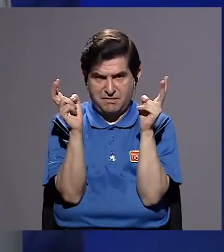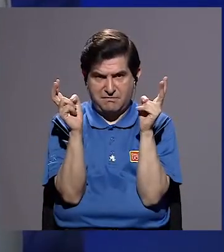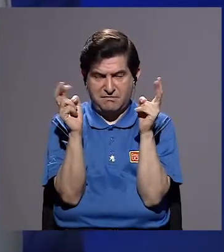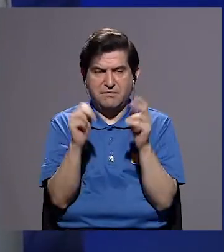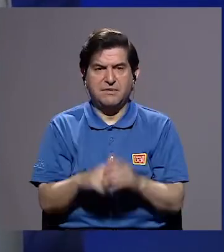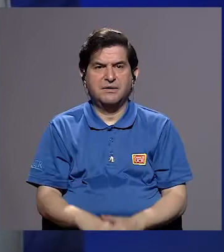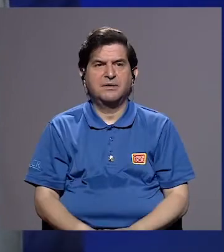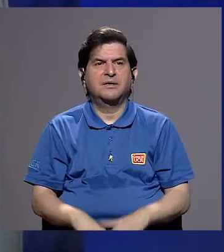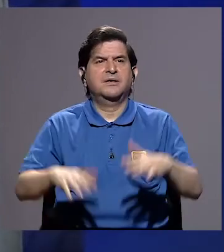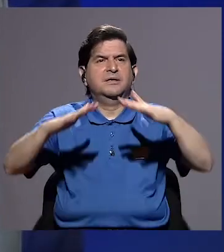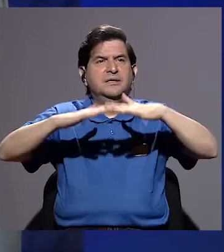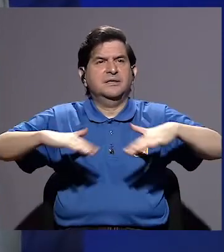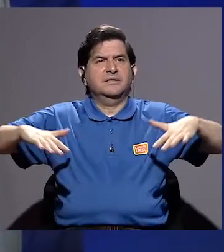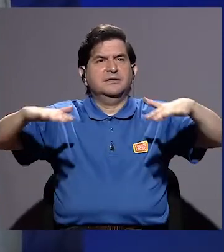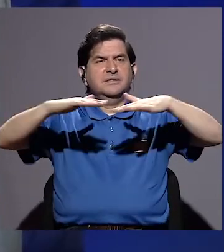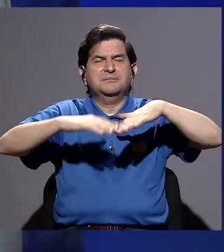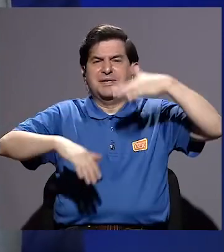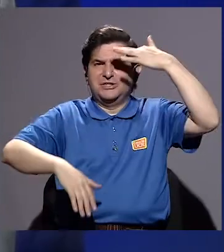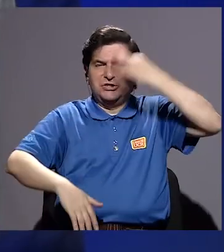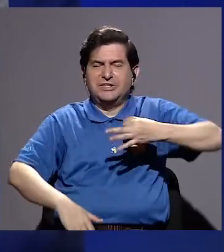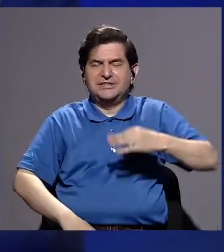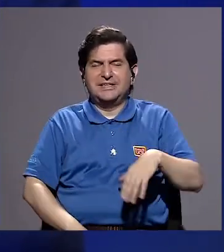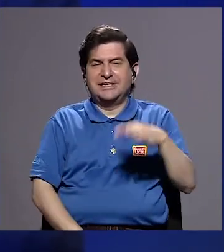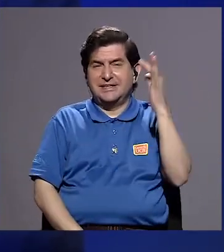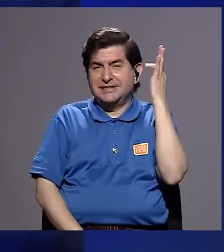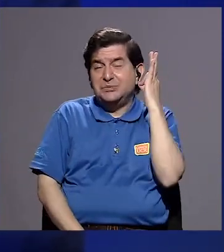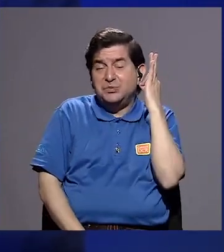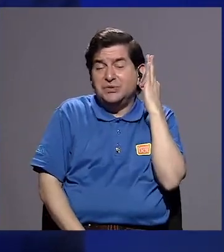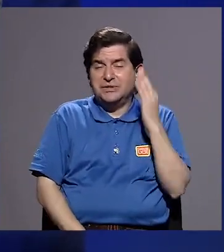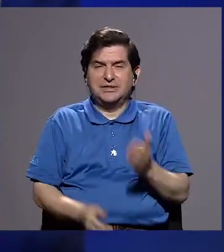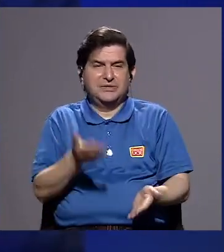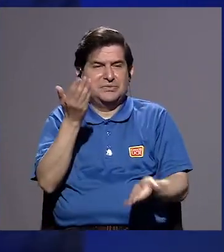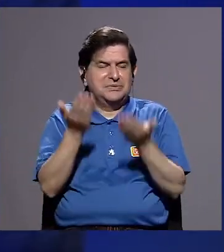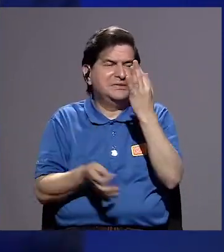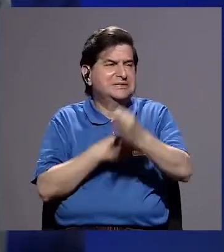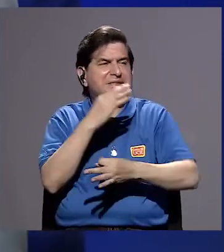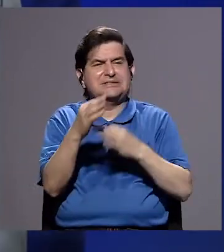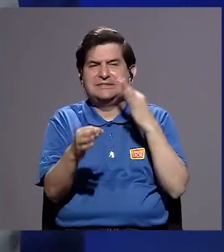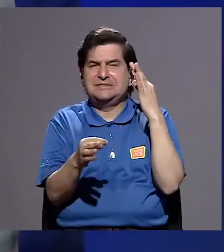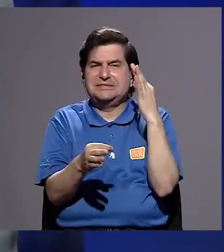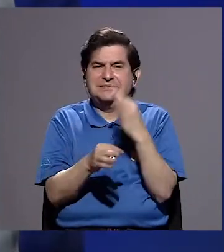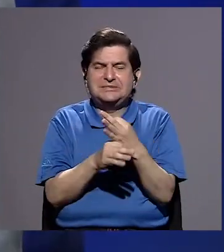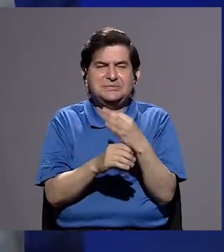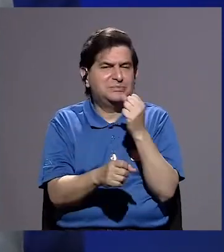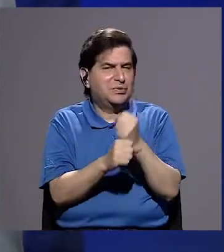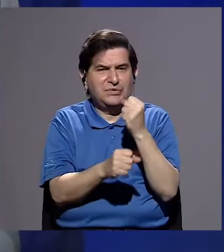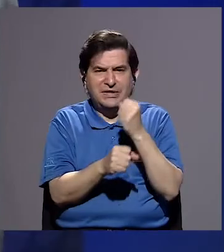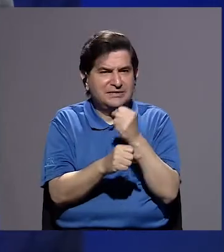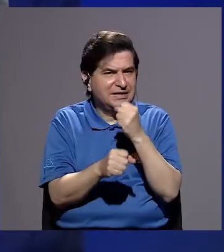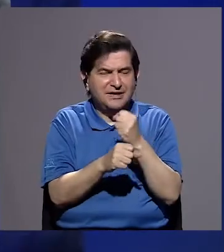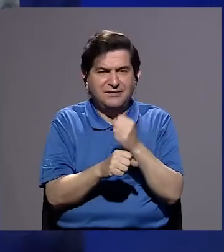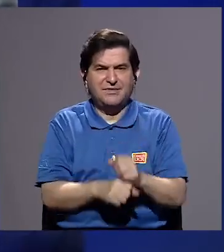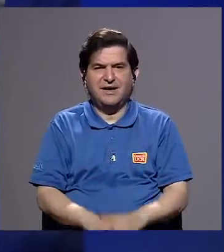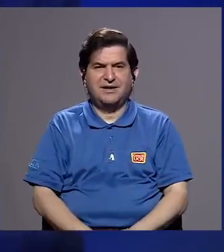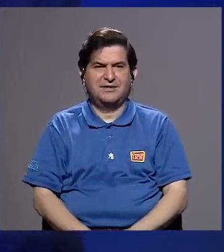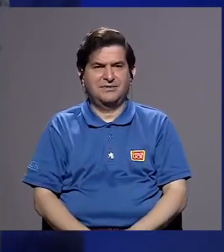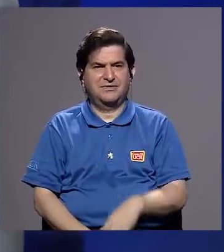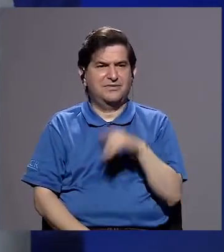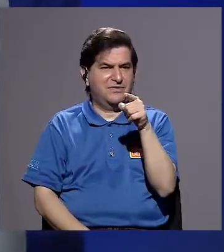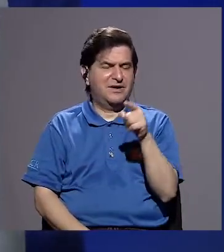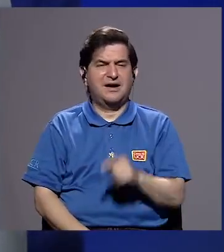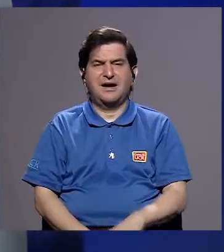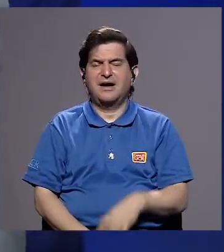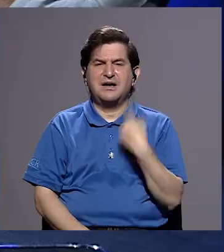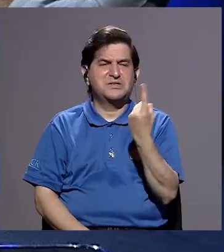de ámbitos que se consideran femeninos, algún tipo de trabajos y demás se